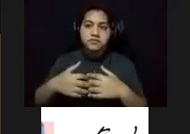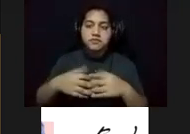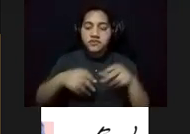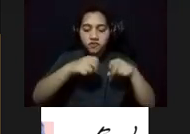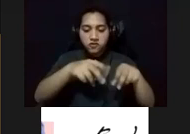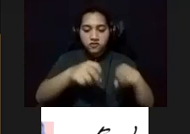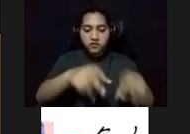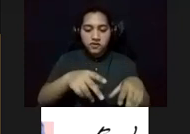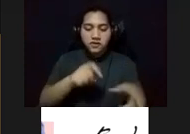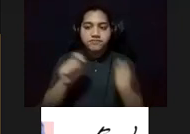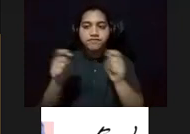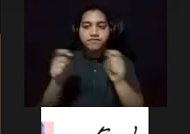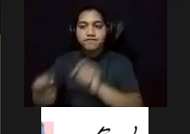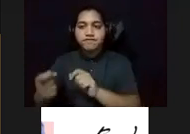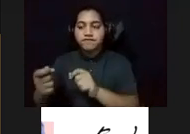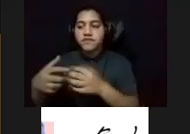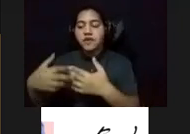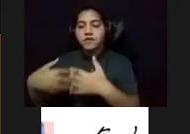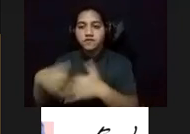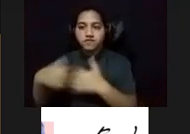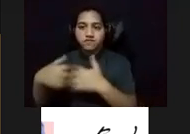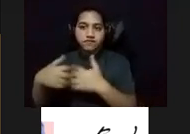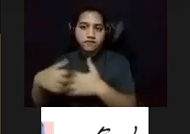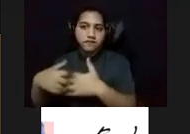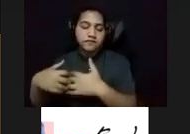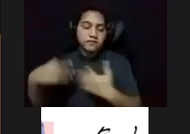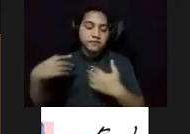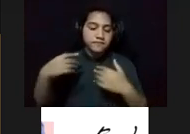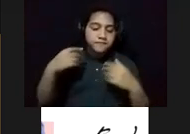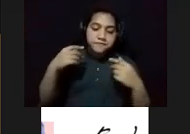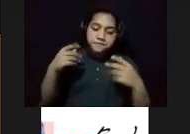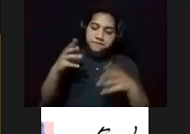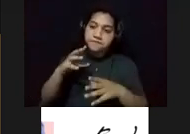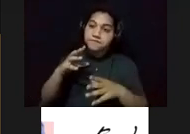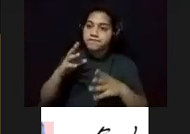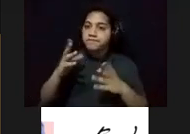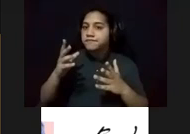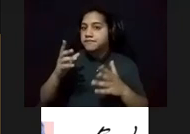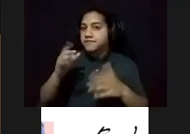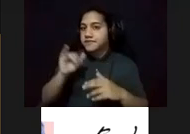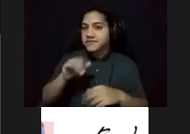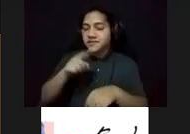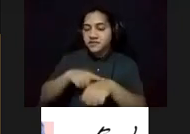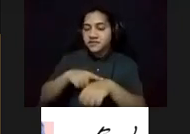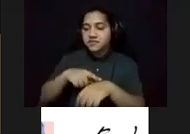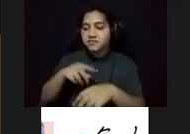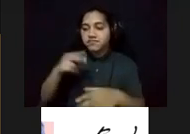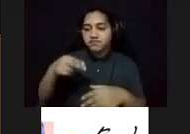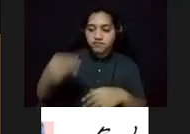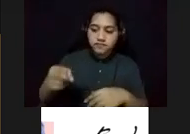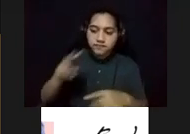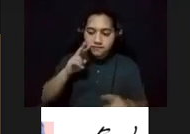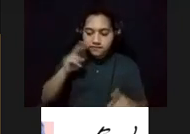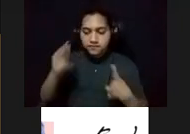más industrializado. Dentro del momento histórico también se da una mirada especial al ámbito